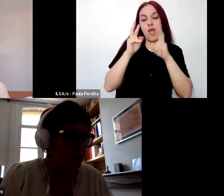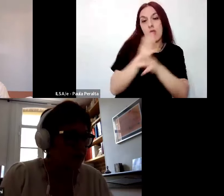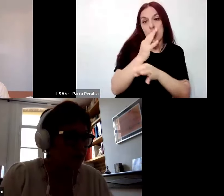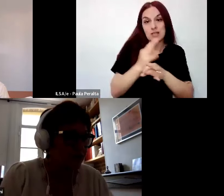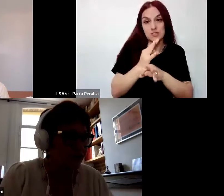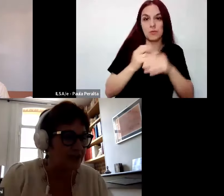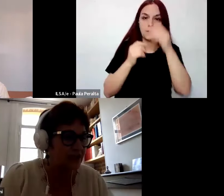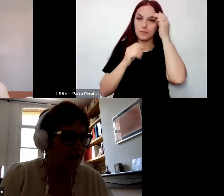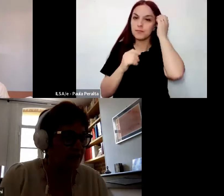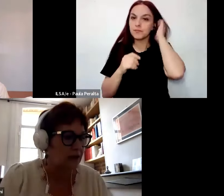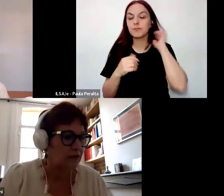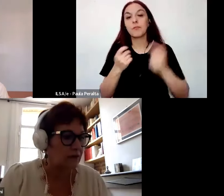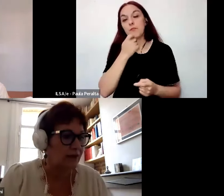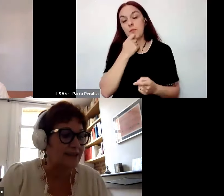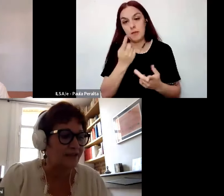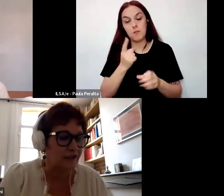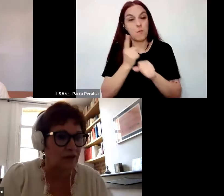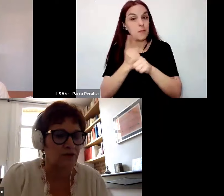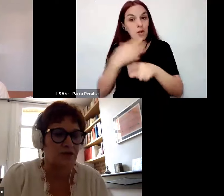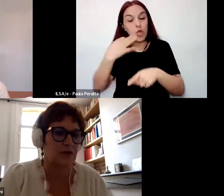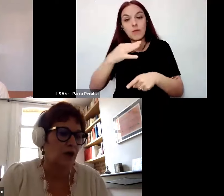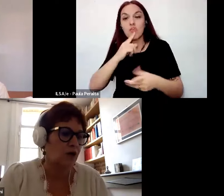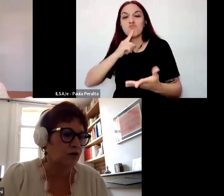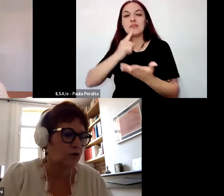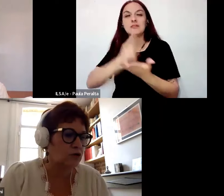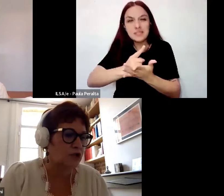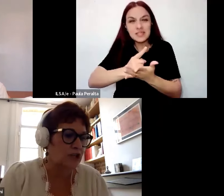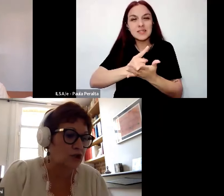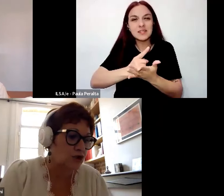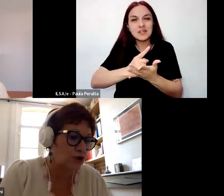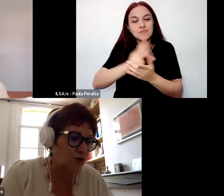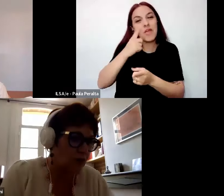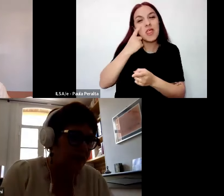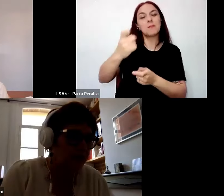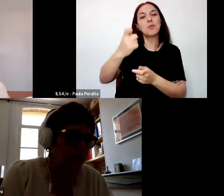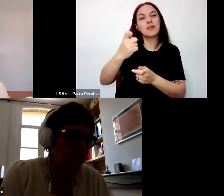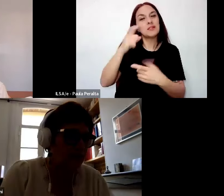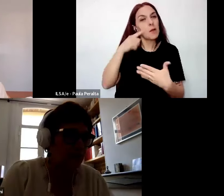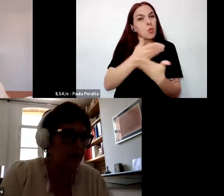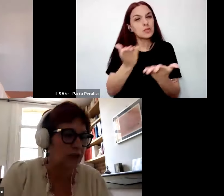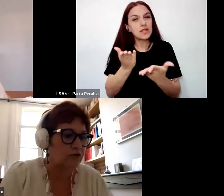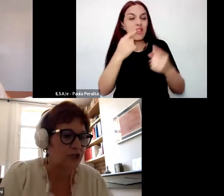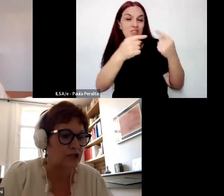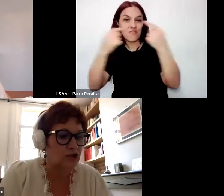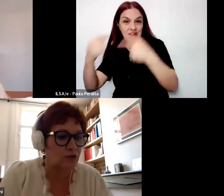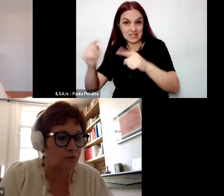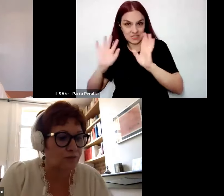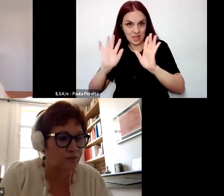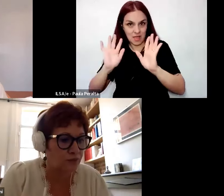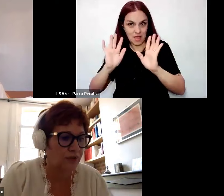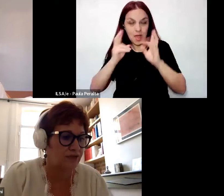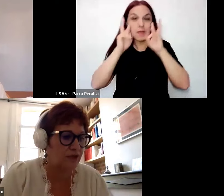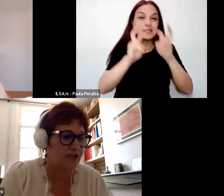Primero, se trata de definir la diferencia entre investigación sobre la